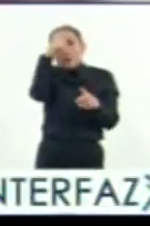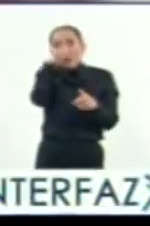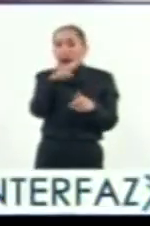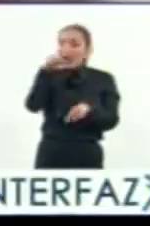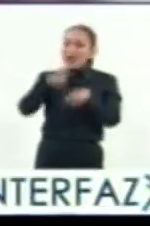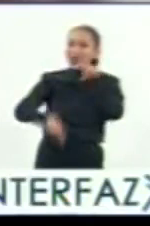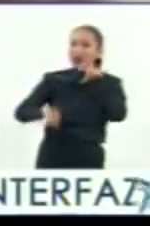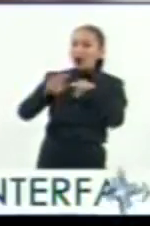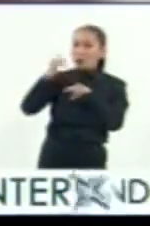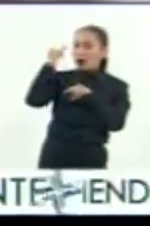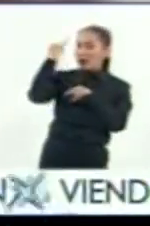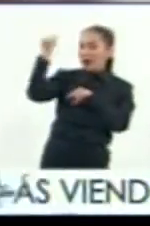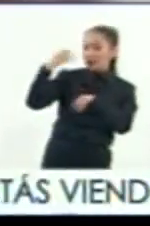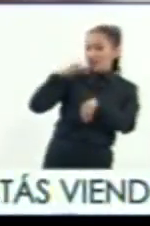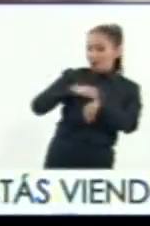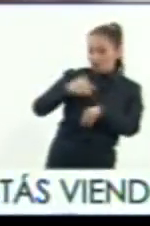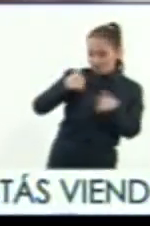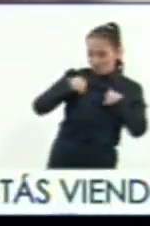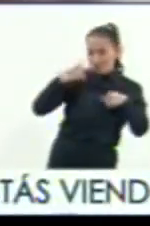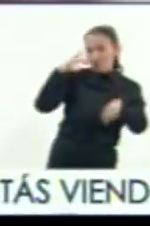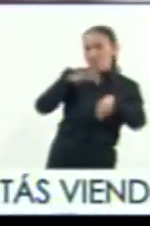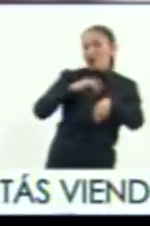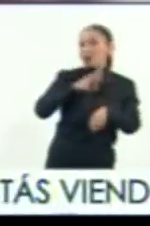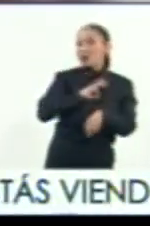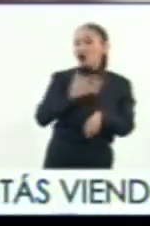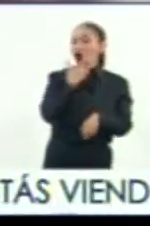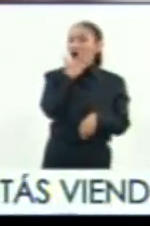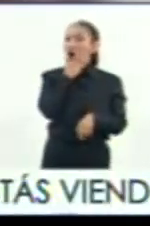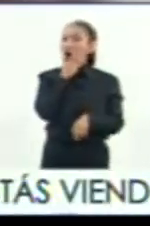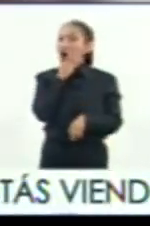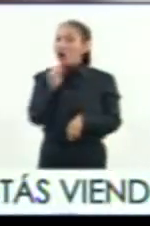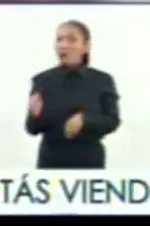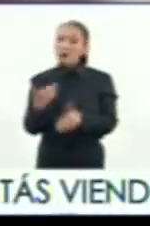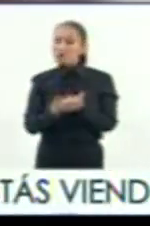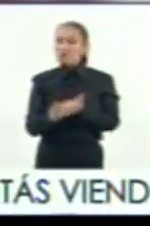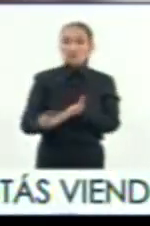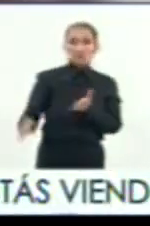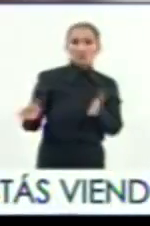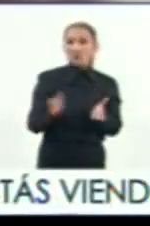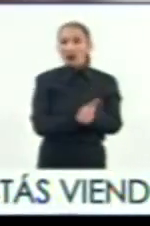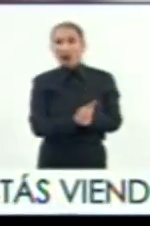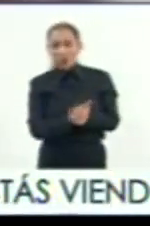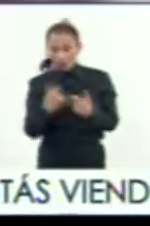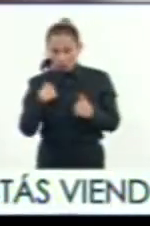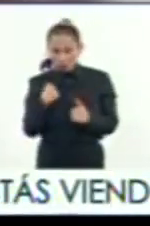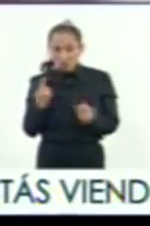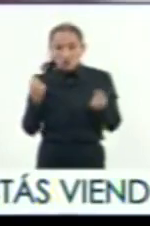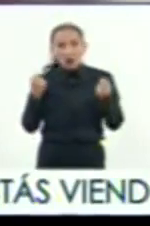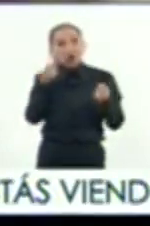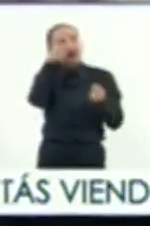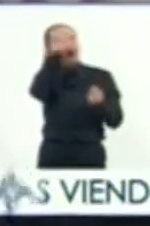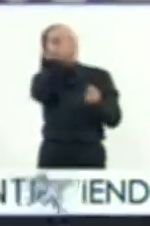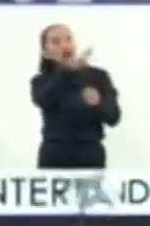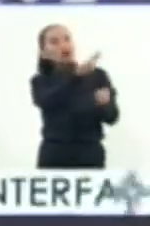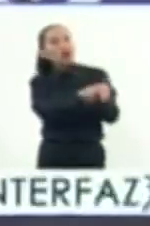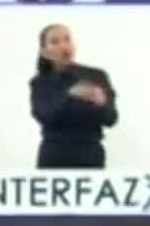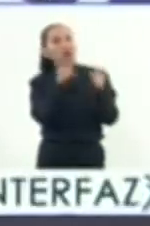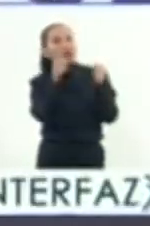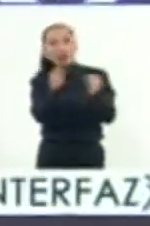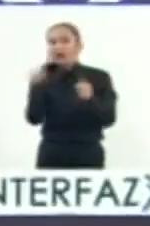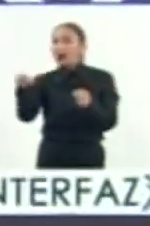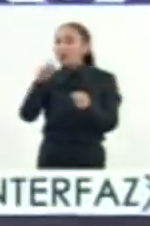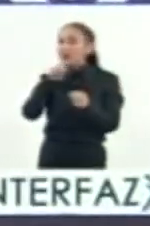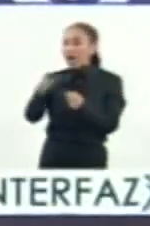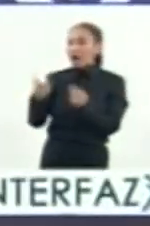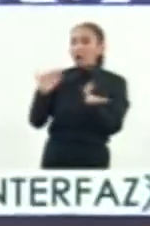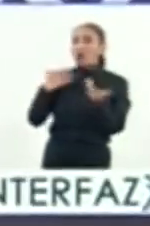romper un poco el tabú y mostrar que son hombres muy valerosos y que se enfrentan no solamente a la naturaleza, sino también